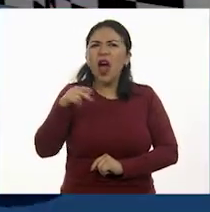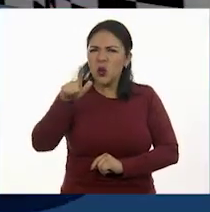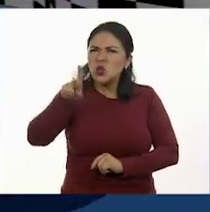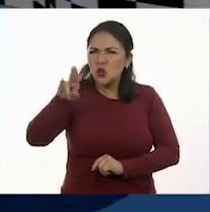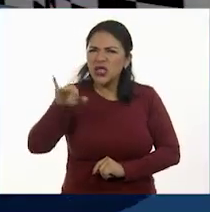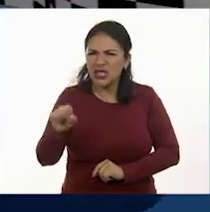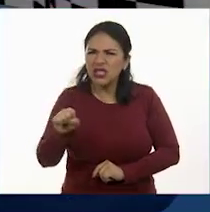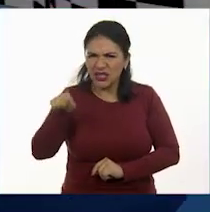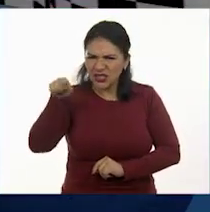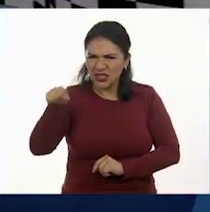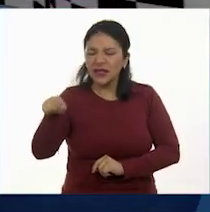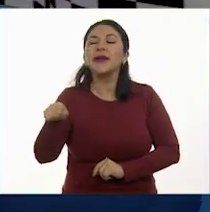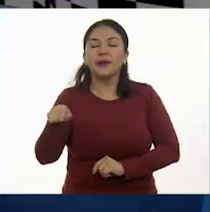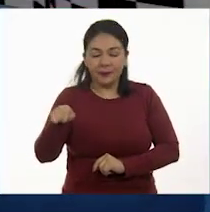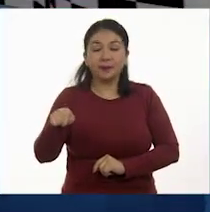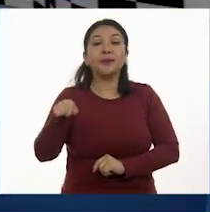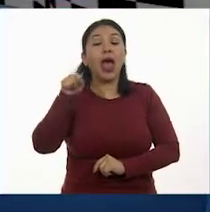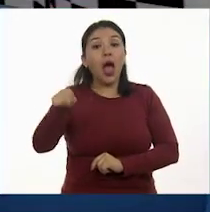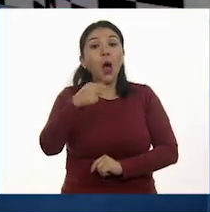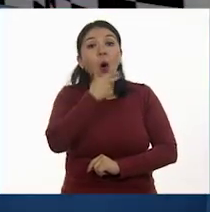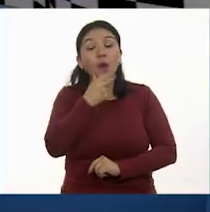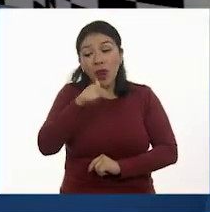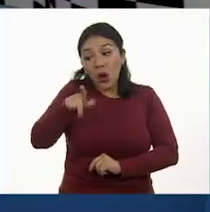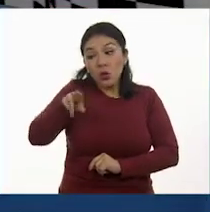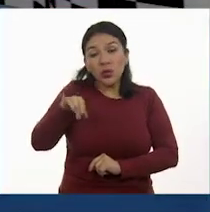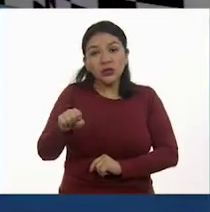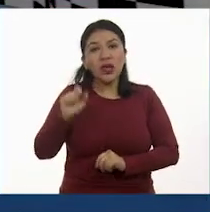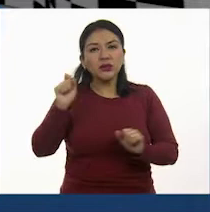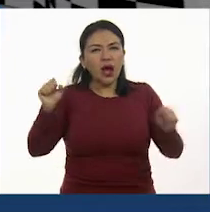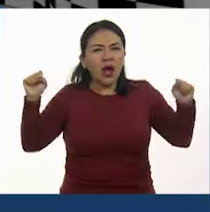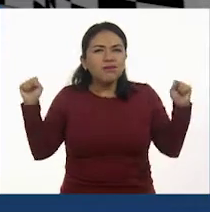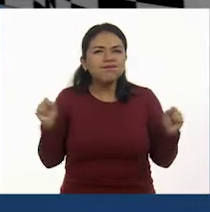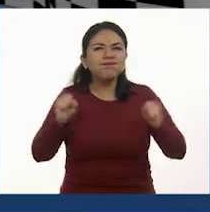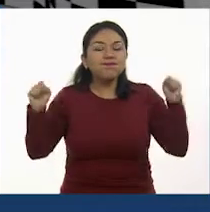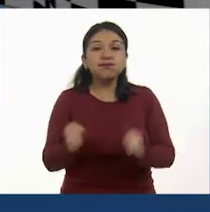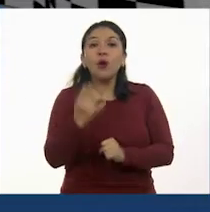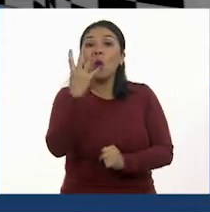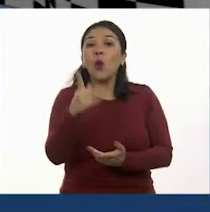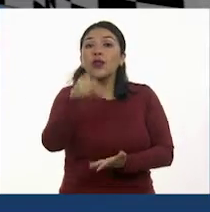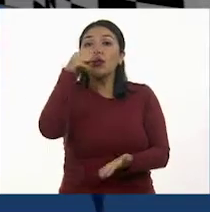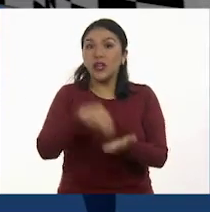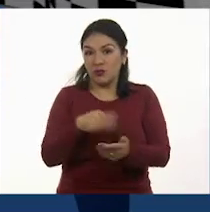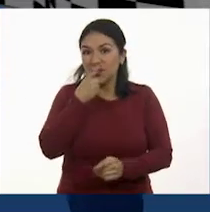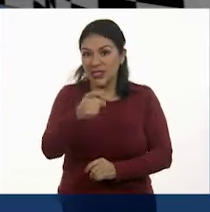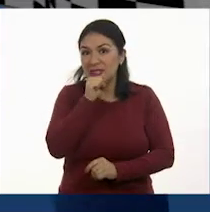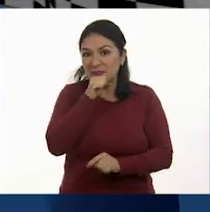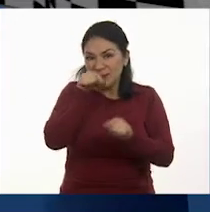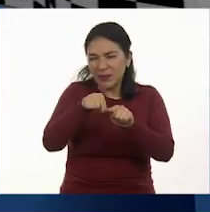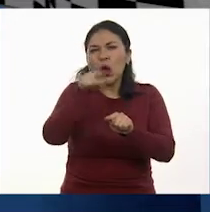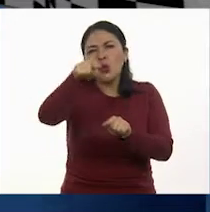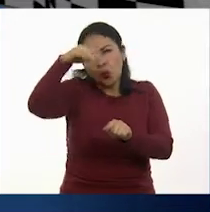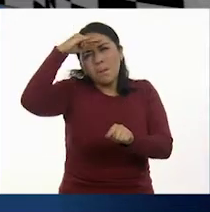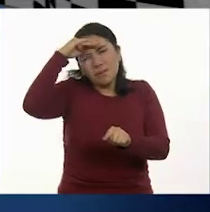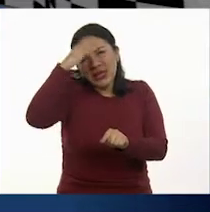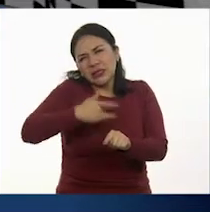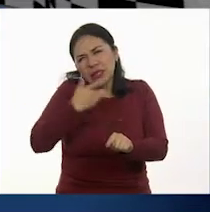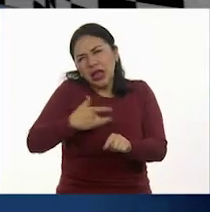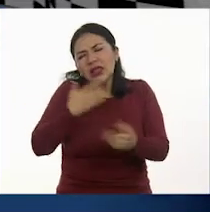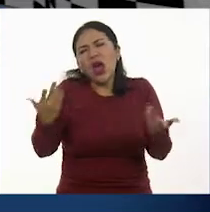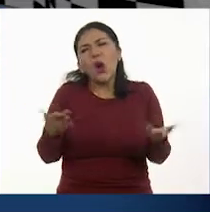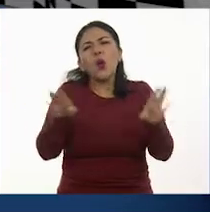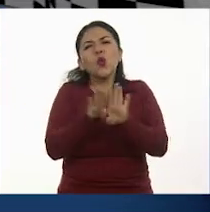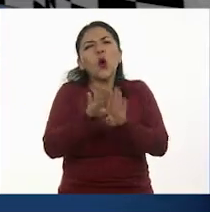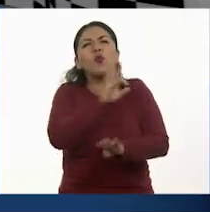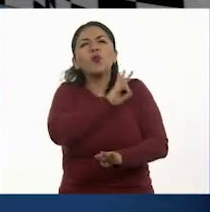Así es, Luis. Él lleva cuatro kilómetros de sida. Sí. Entonces, a ver, piensen, ¿qué debemos